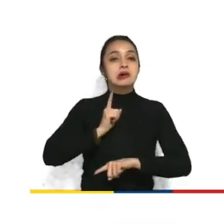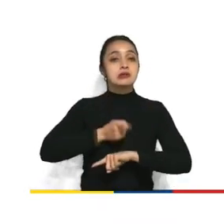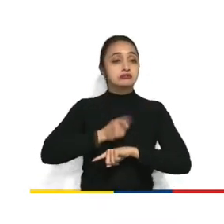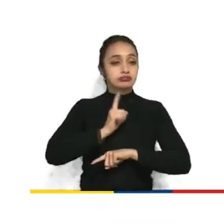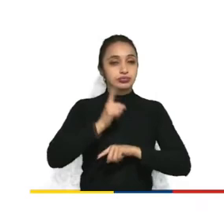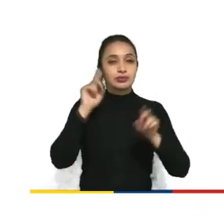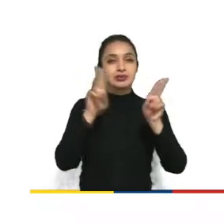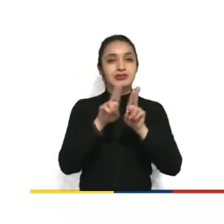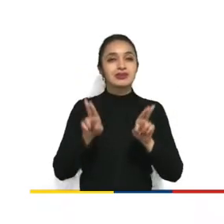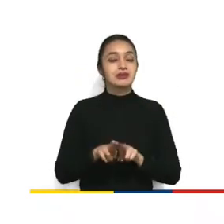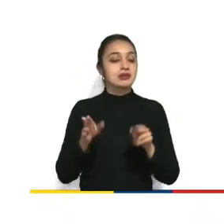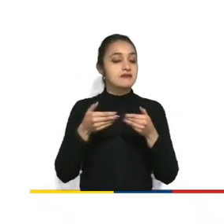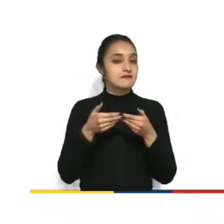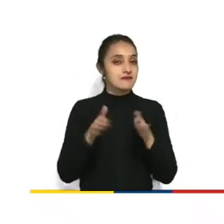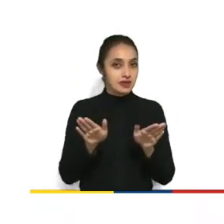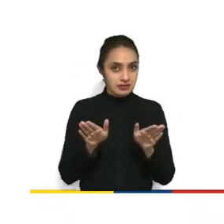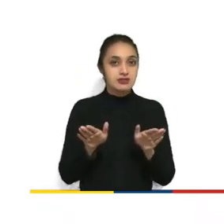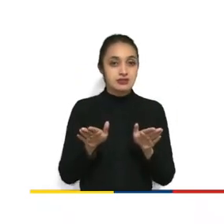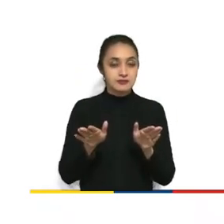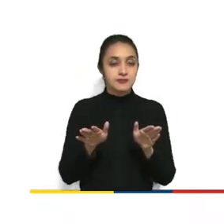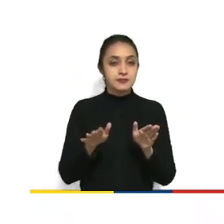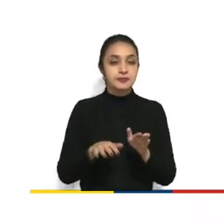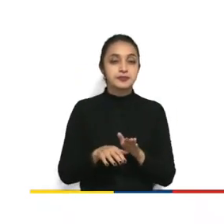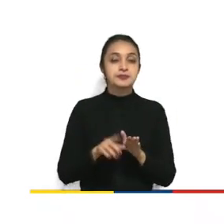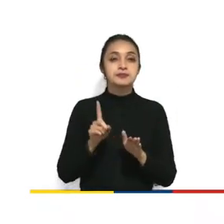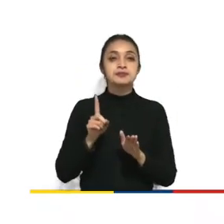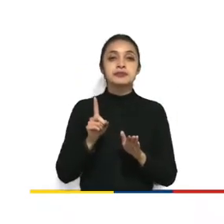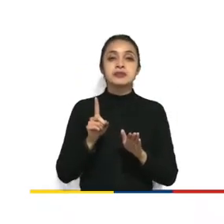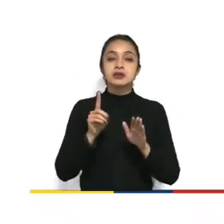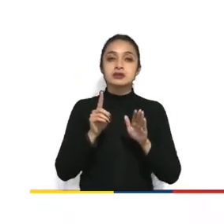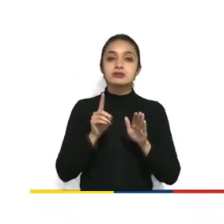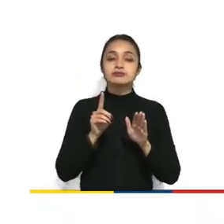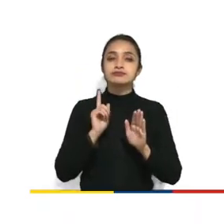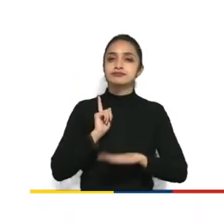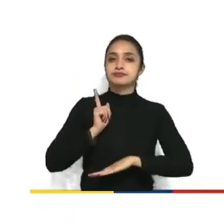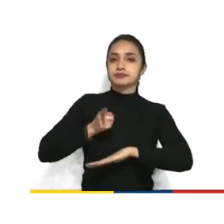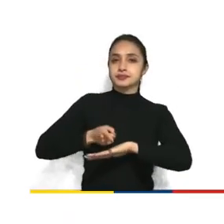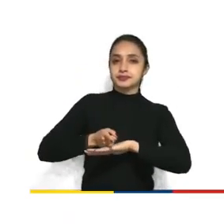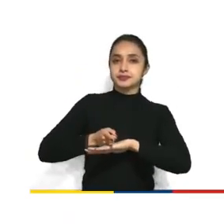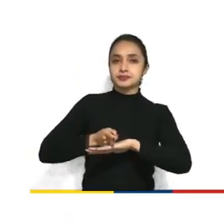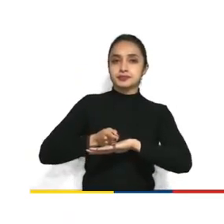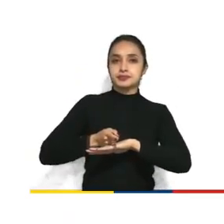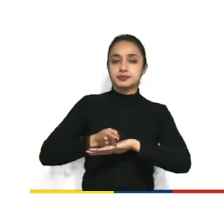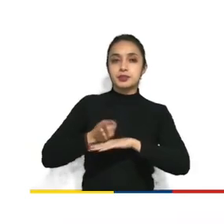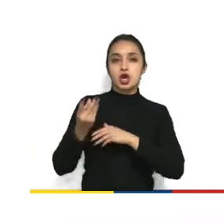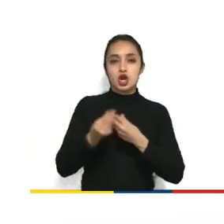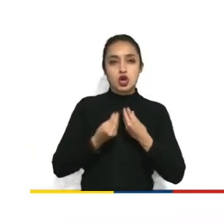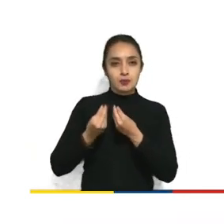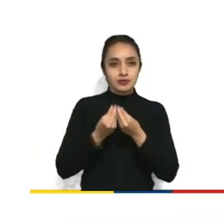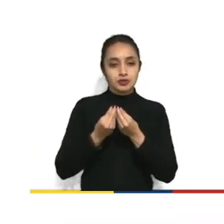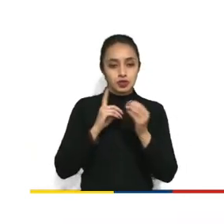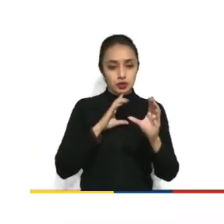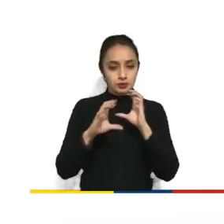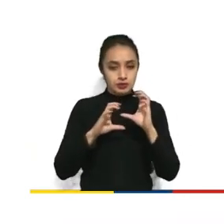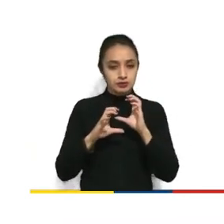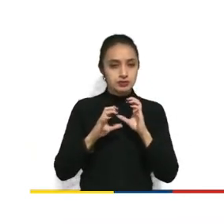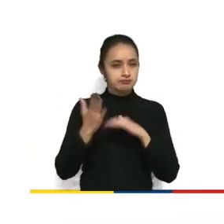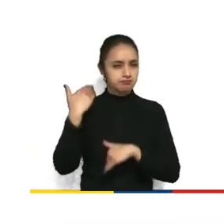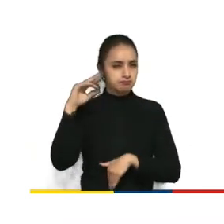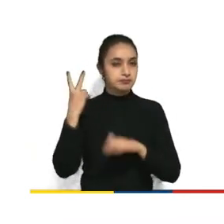que se que fue expedida por la comisión federal de comunicaciones en el dos mil quince